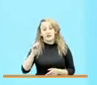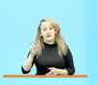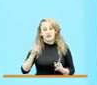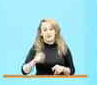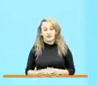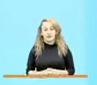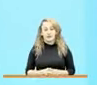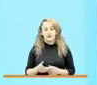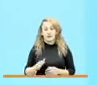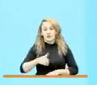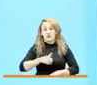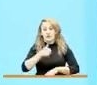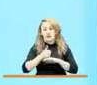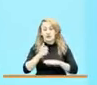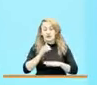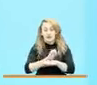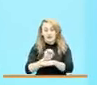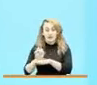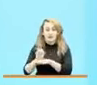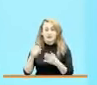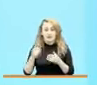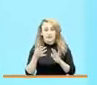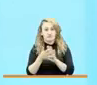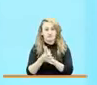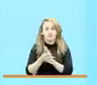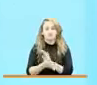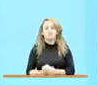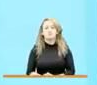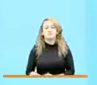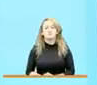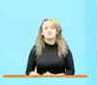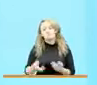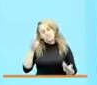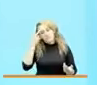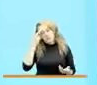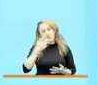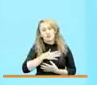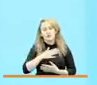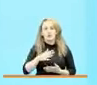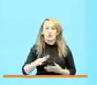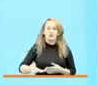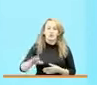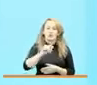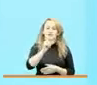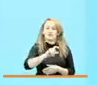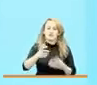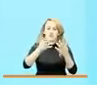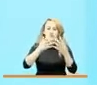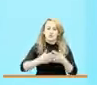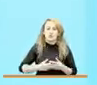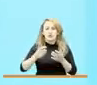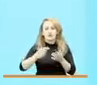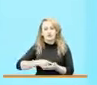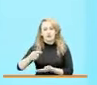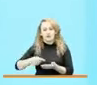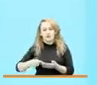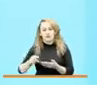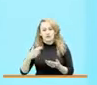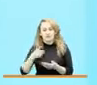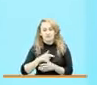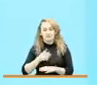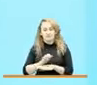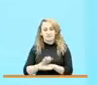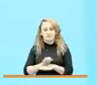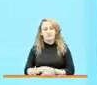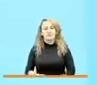estas entidades que ya han informado. Por supuesto, un saludo a todos los funcionarios y contratistas de nuestra entidad